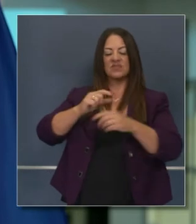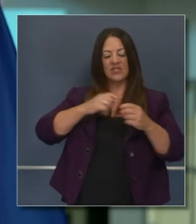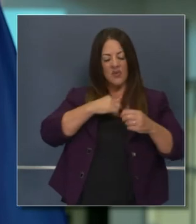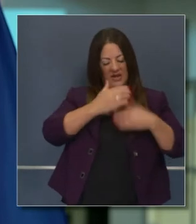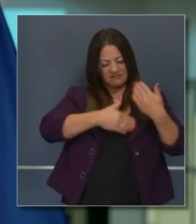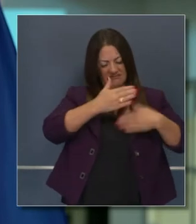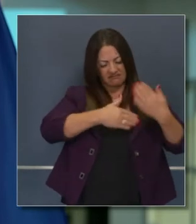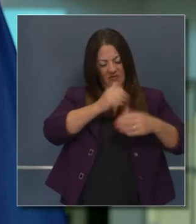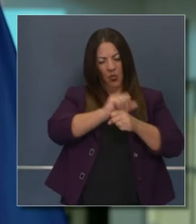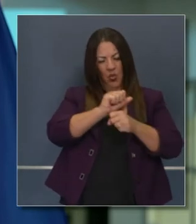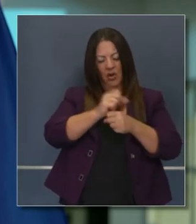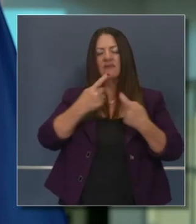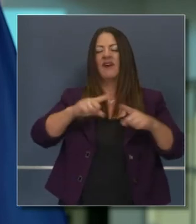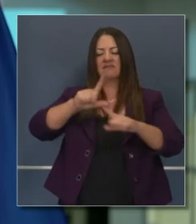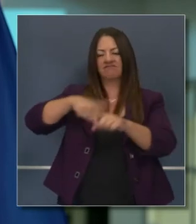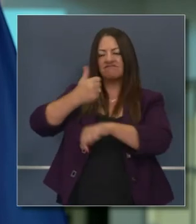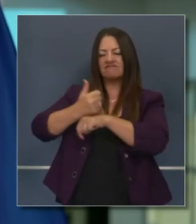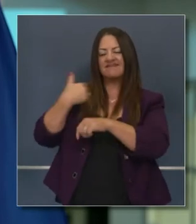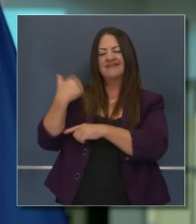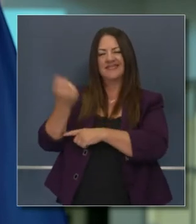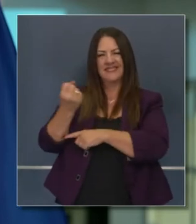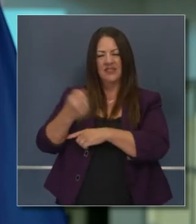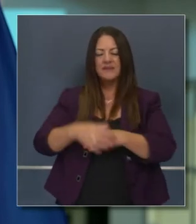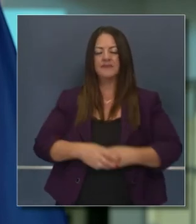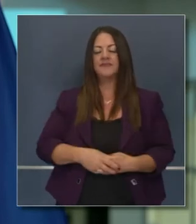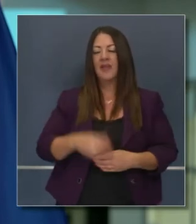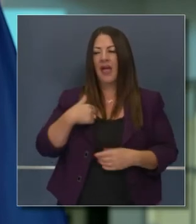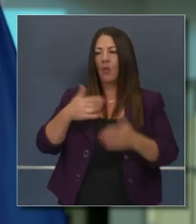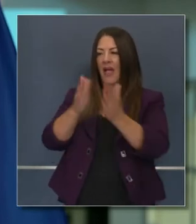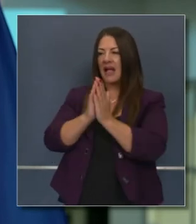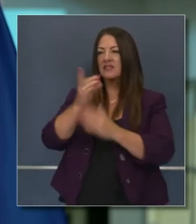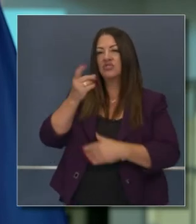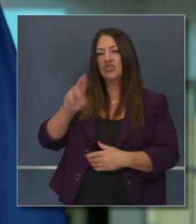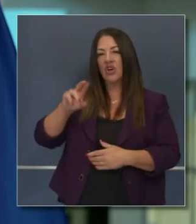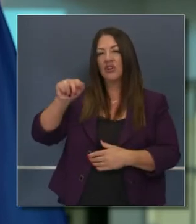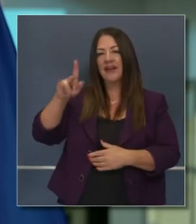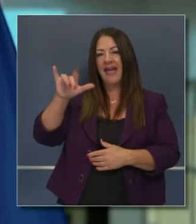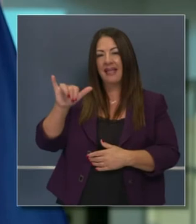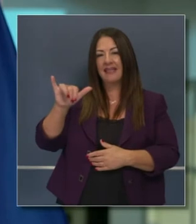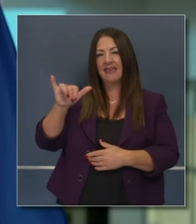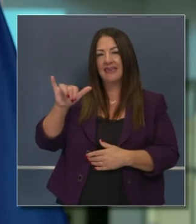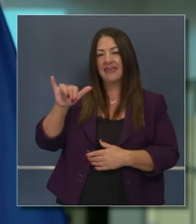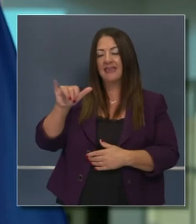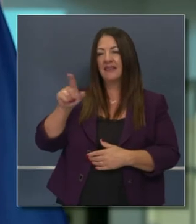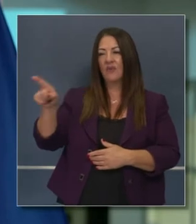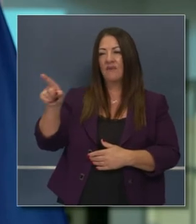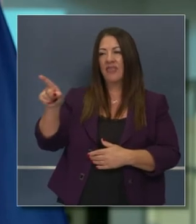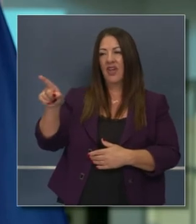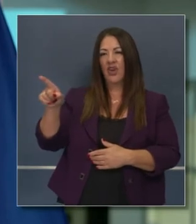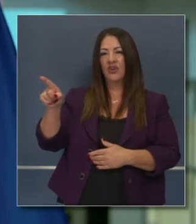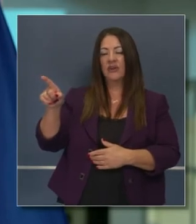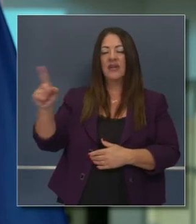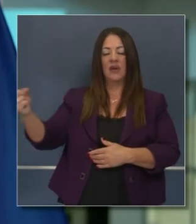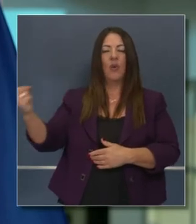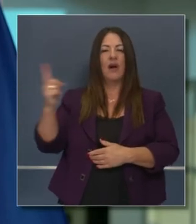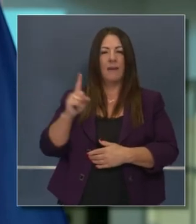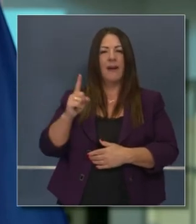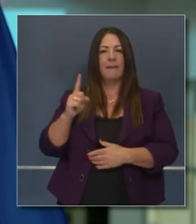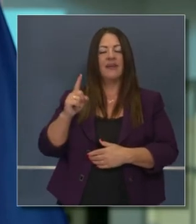sábado. Con eso le voy a pedir al doctor Galley, que está aquí a pocos pies, más de seis pies de distancia,